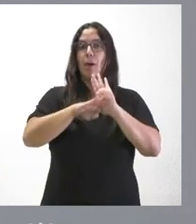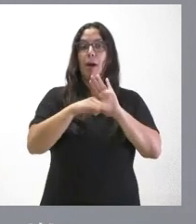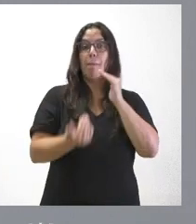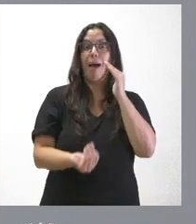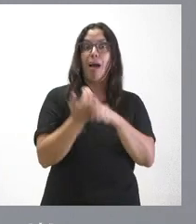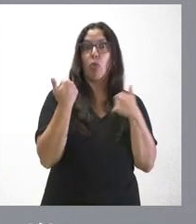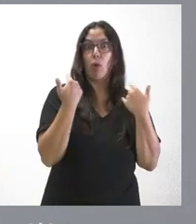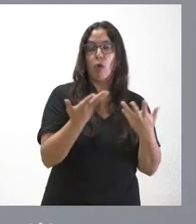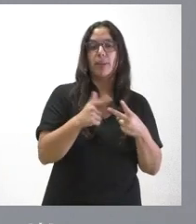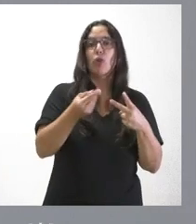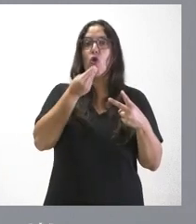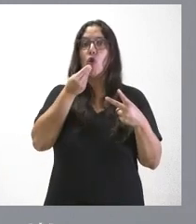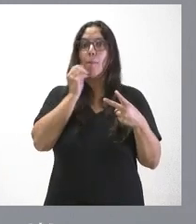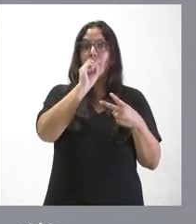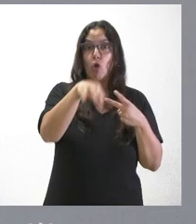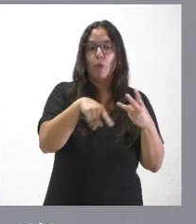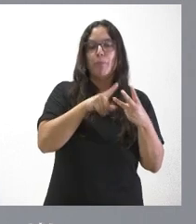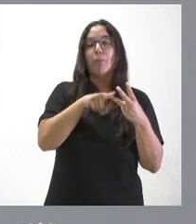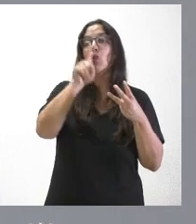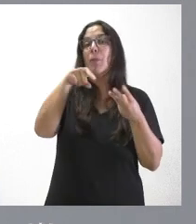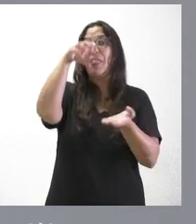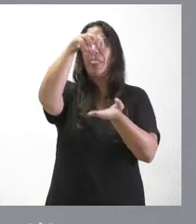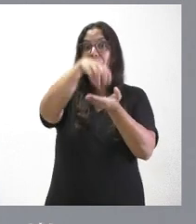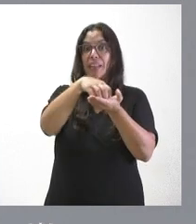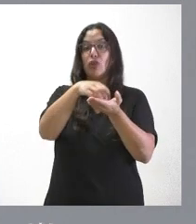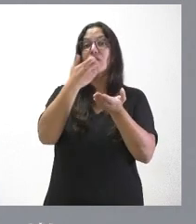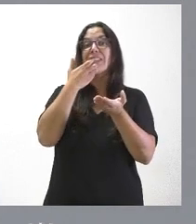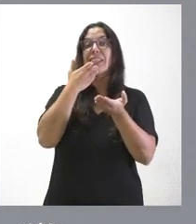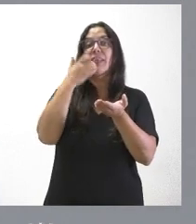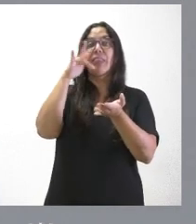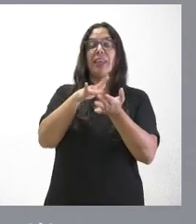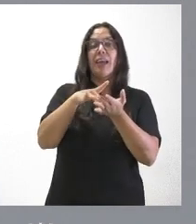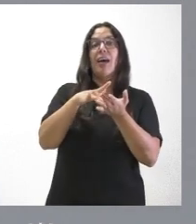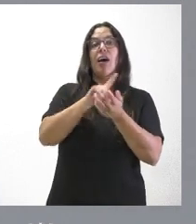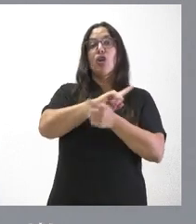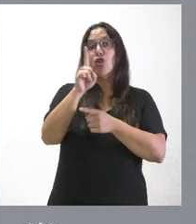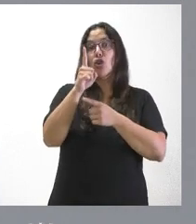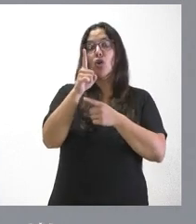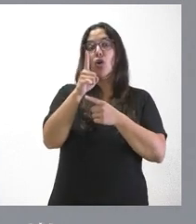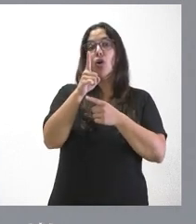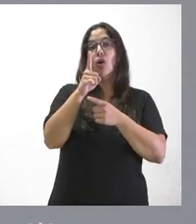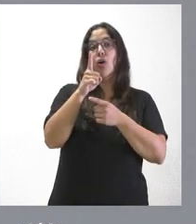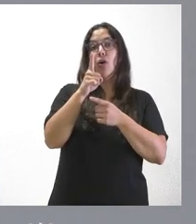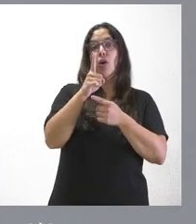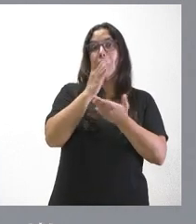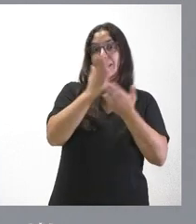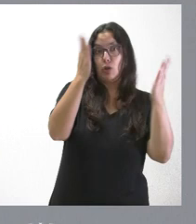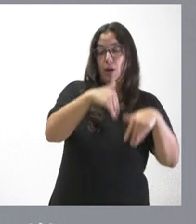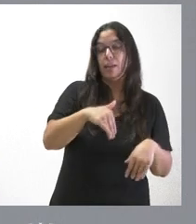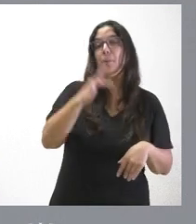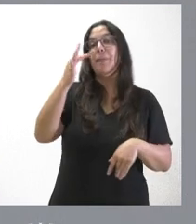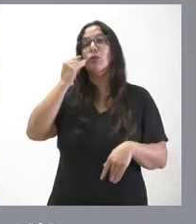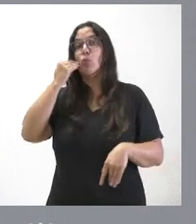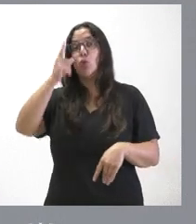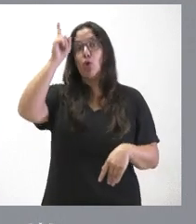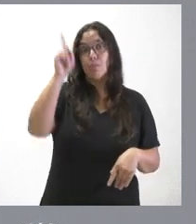de comedores o los centros que abren en días no festivos y durante el mes de julio. En total, todo ello, esta